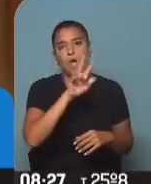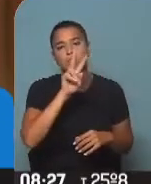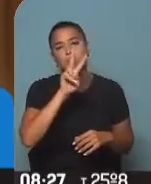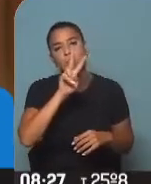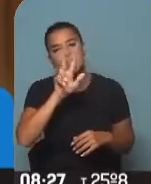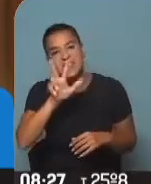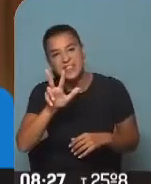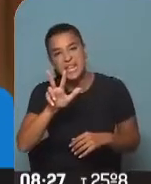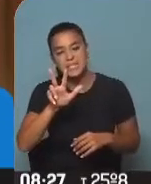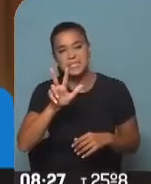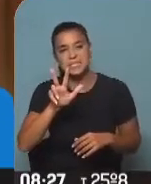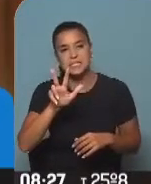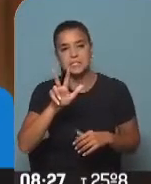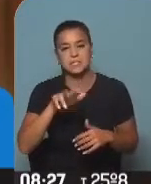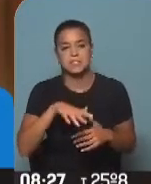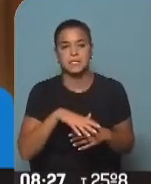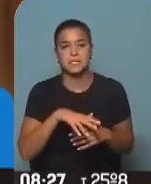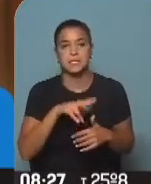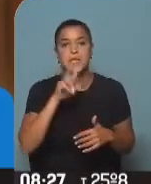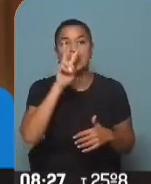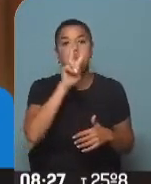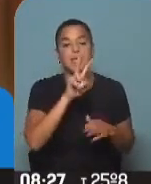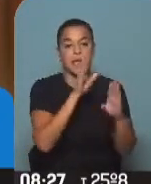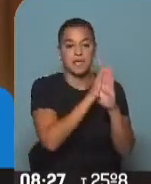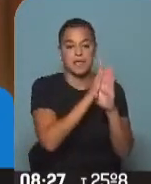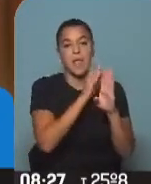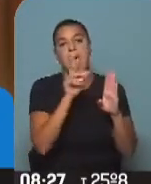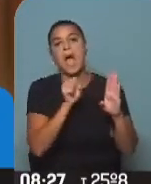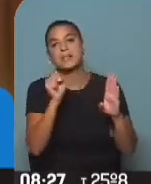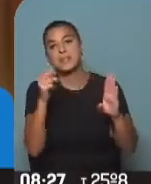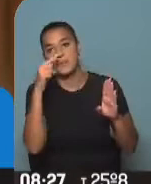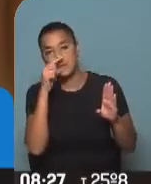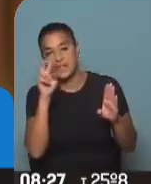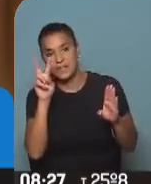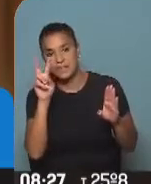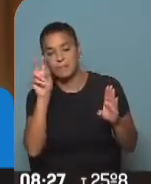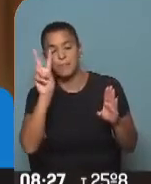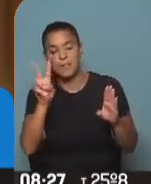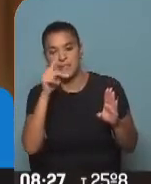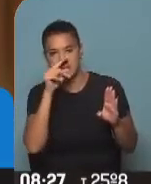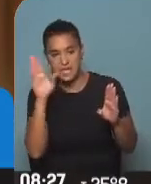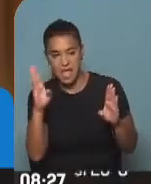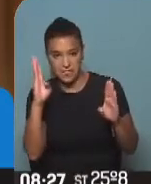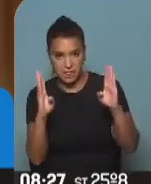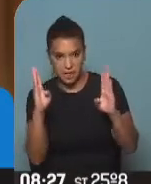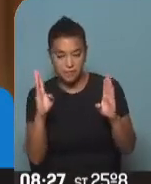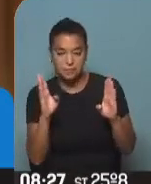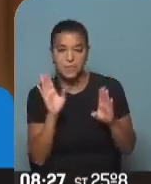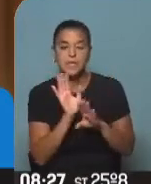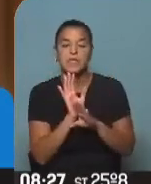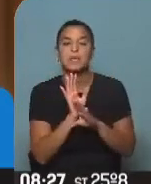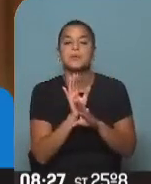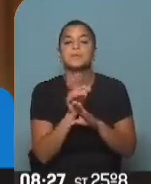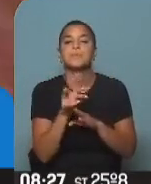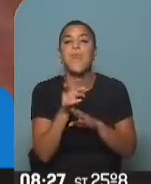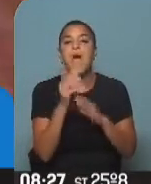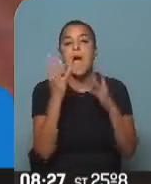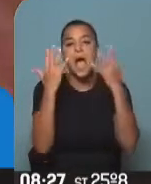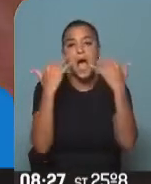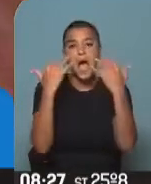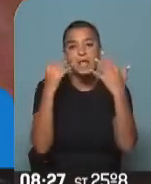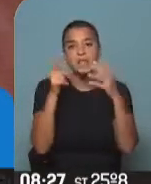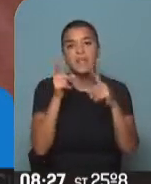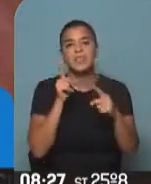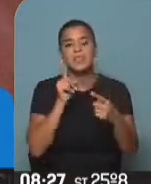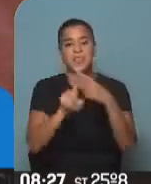y 27 grados. Eso sería lo adecuado. Tampoco es útil que el aire vaya